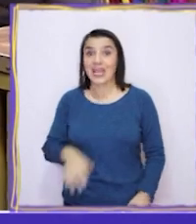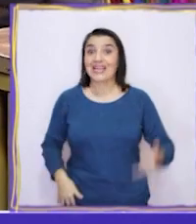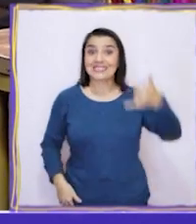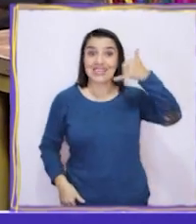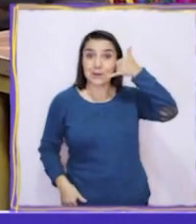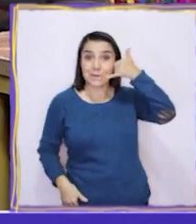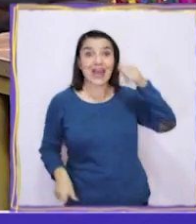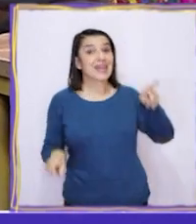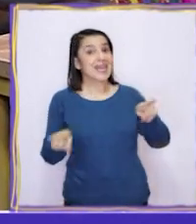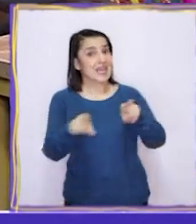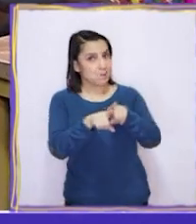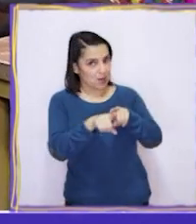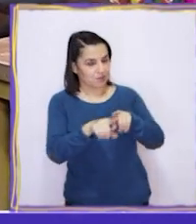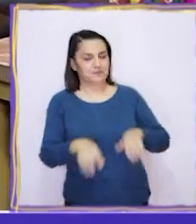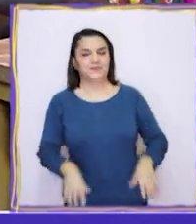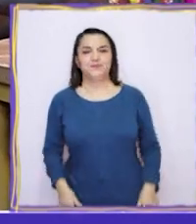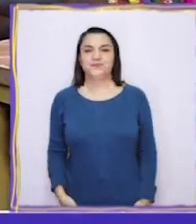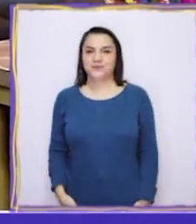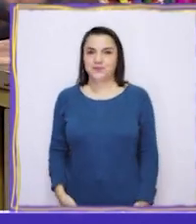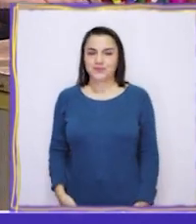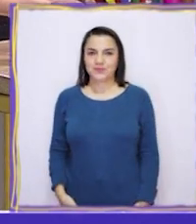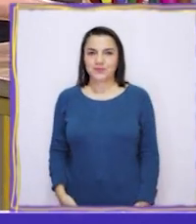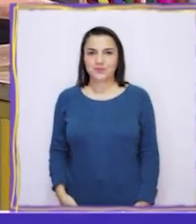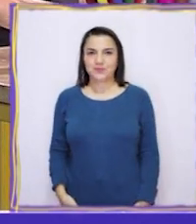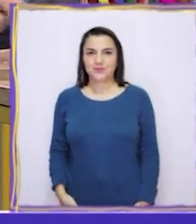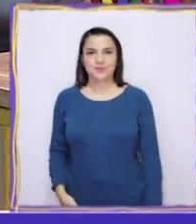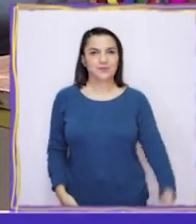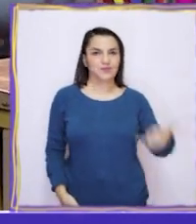Voy a llamar a mi hermana para estar segura.